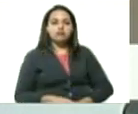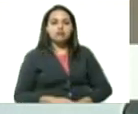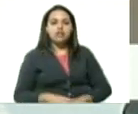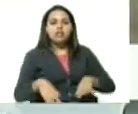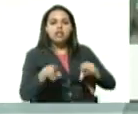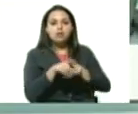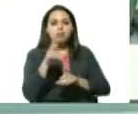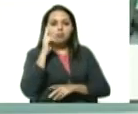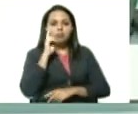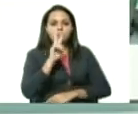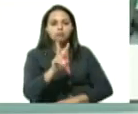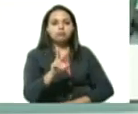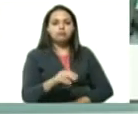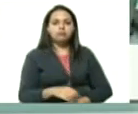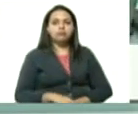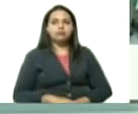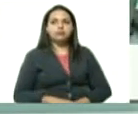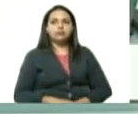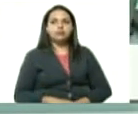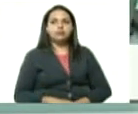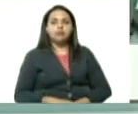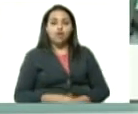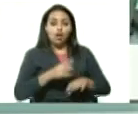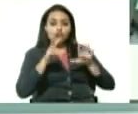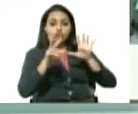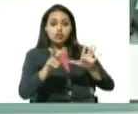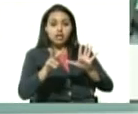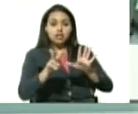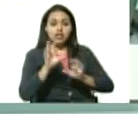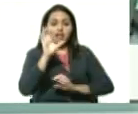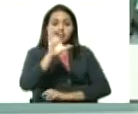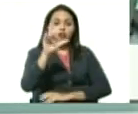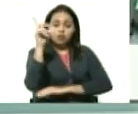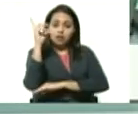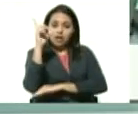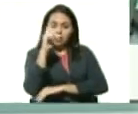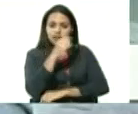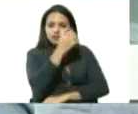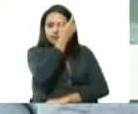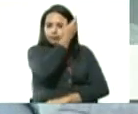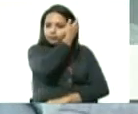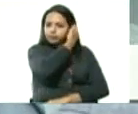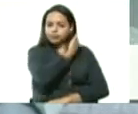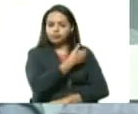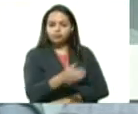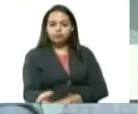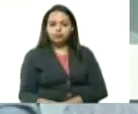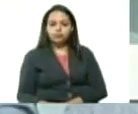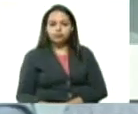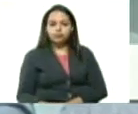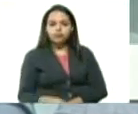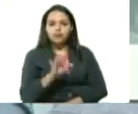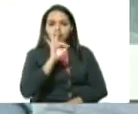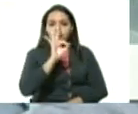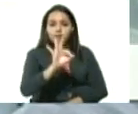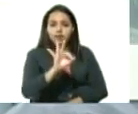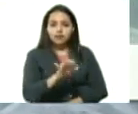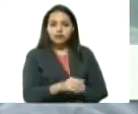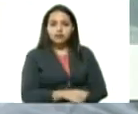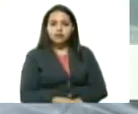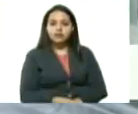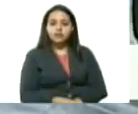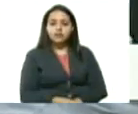en los siete casos del estado Lara tres están en el municipio